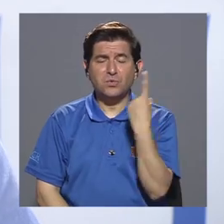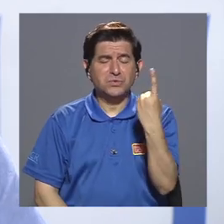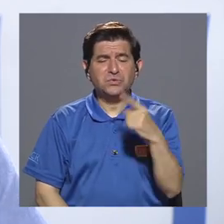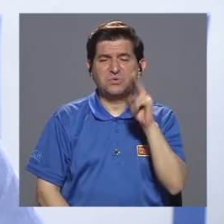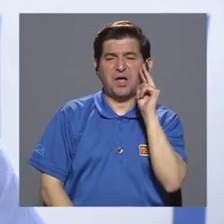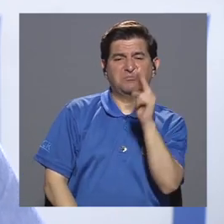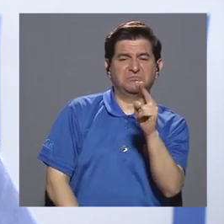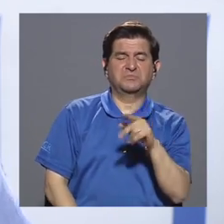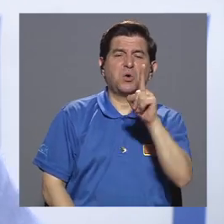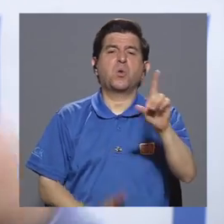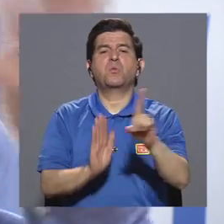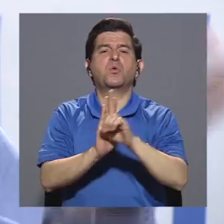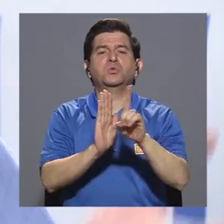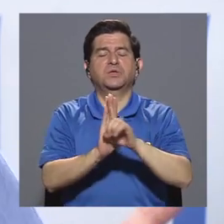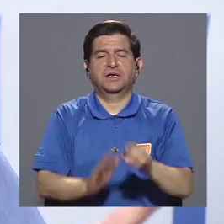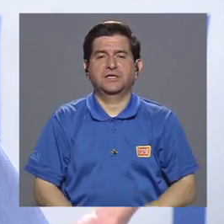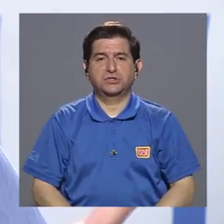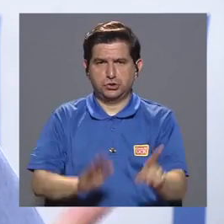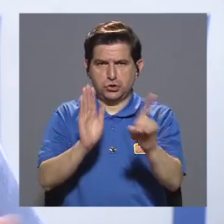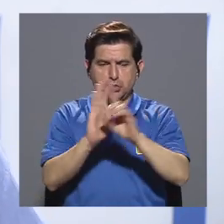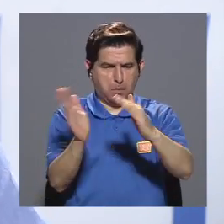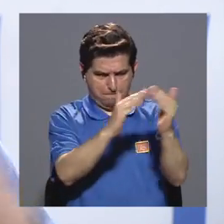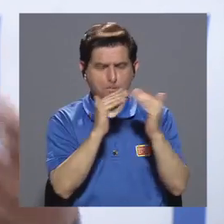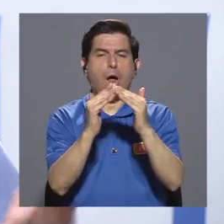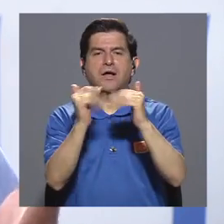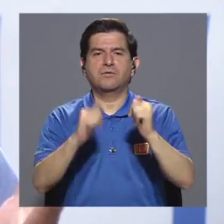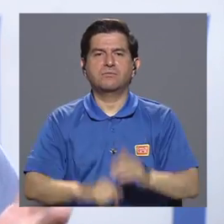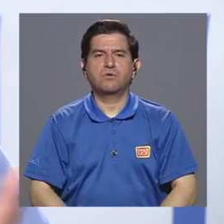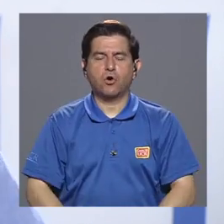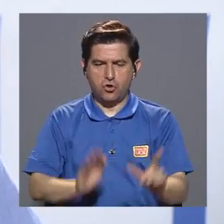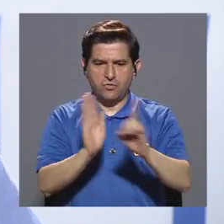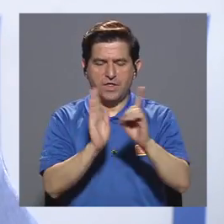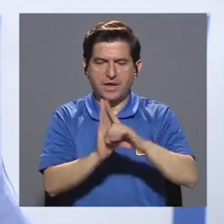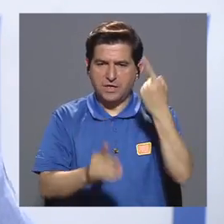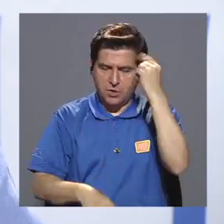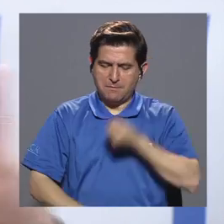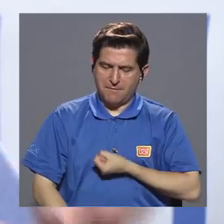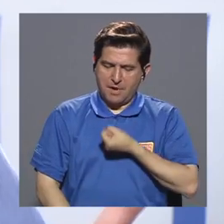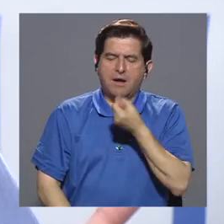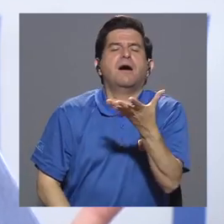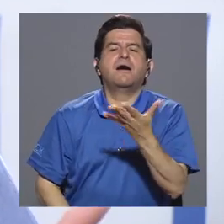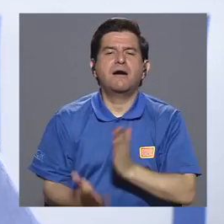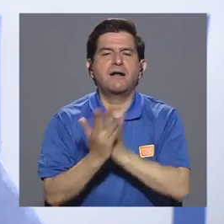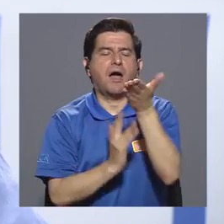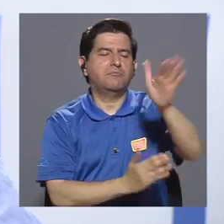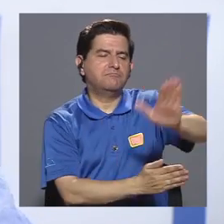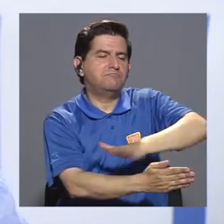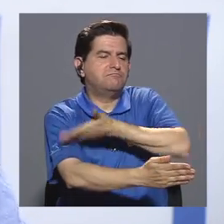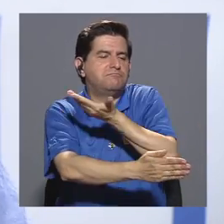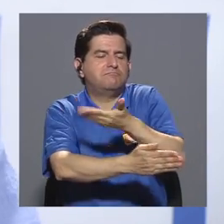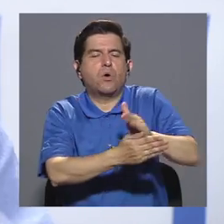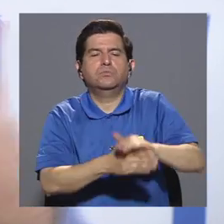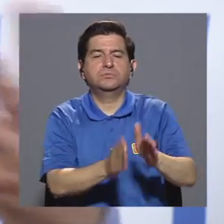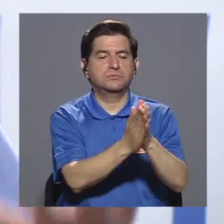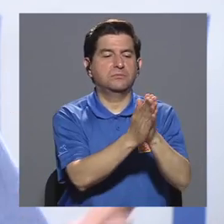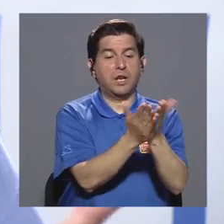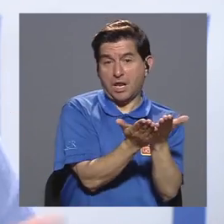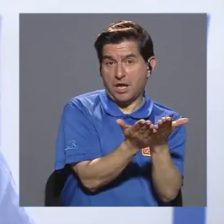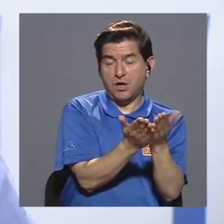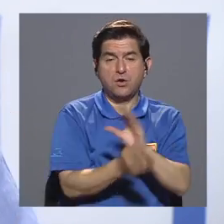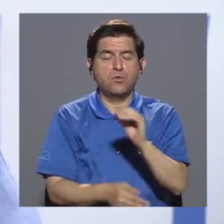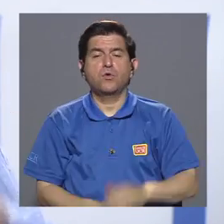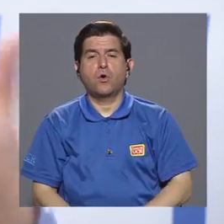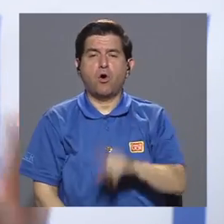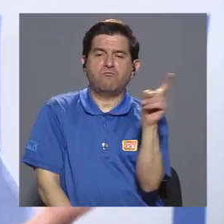siempre es vista como un derecho, un derecho del pueblo, un derecho para la expresión a través de la música, a través del libro,